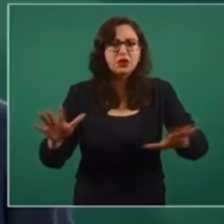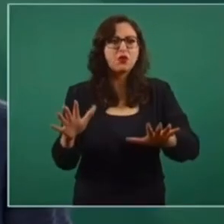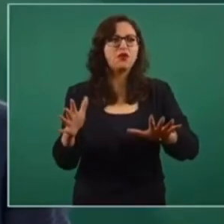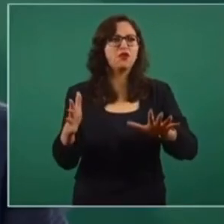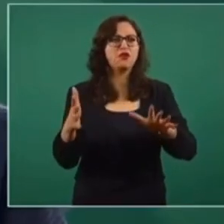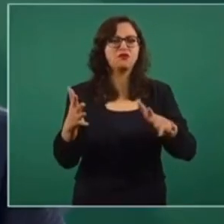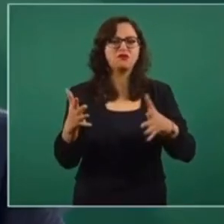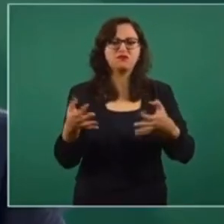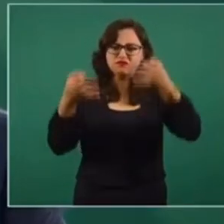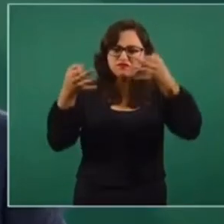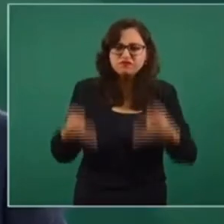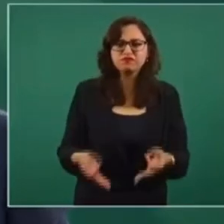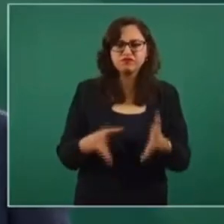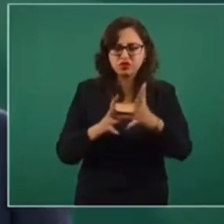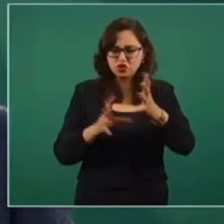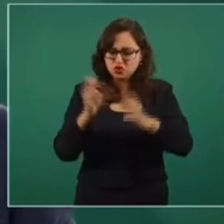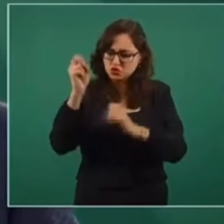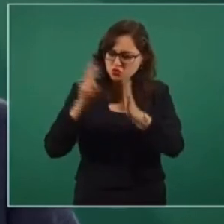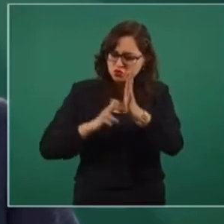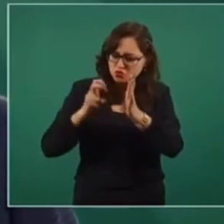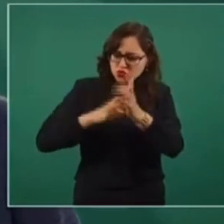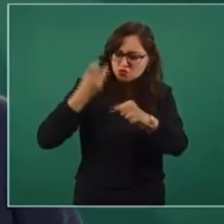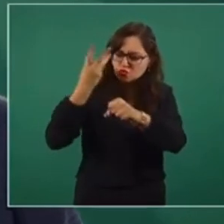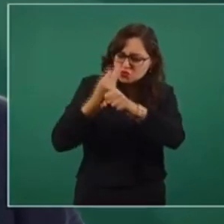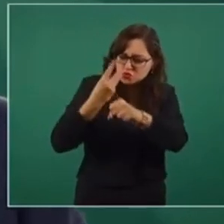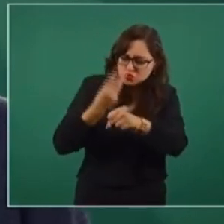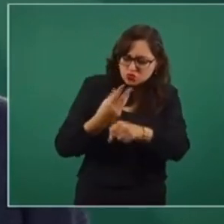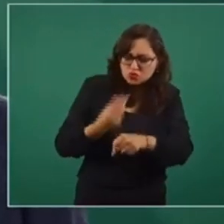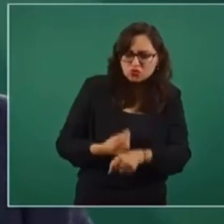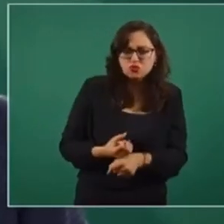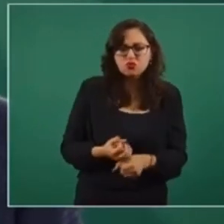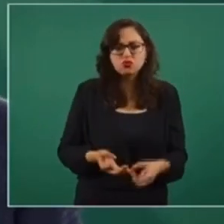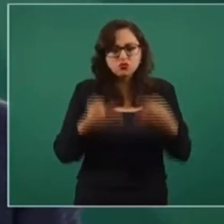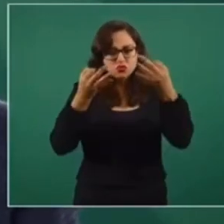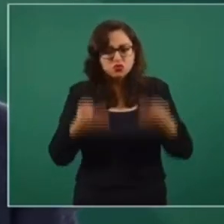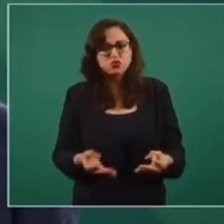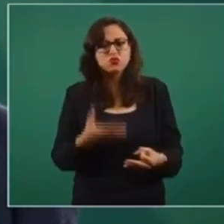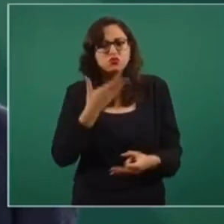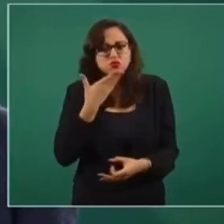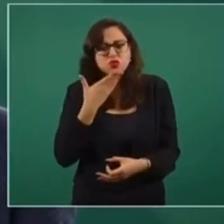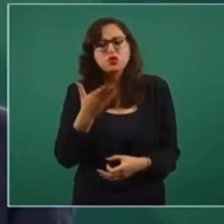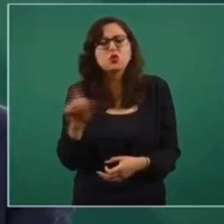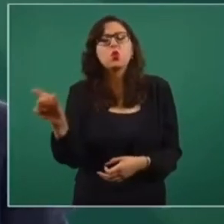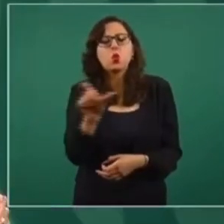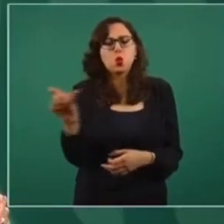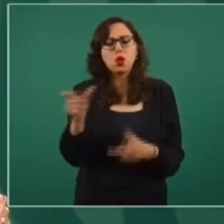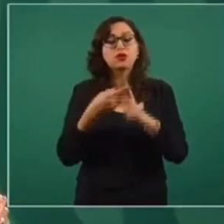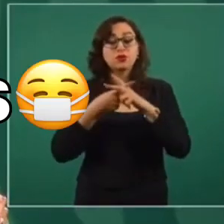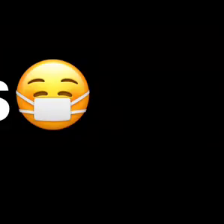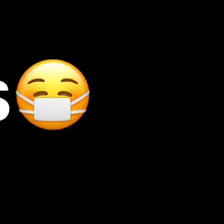reformar la Constitución inclusive para llegar a lo que tenemos en este momento.